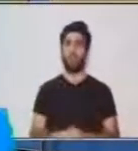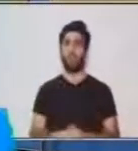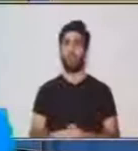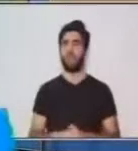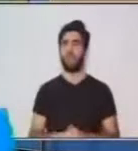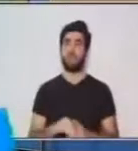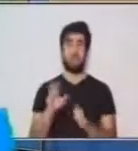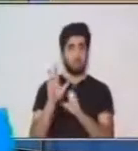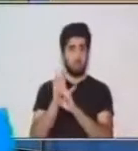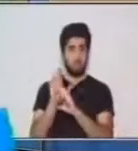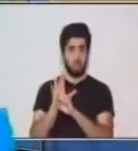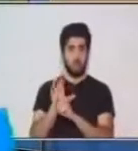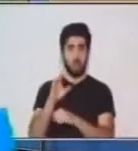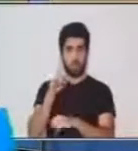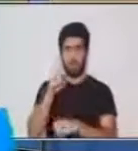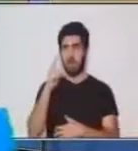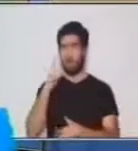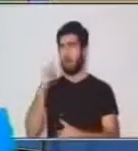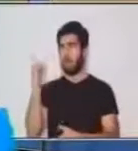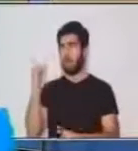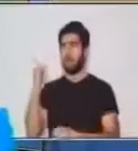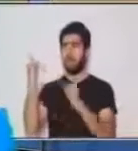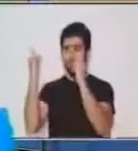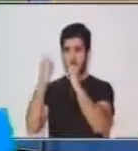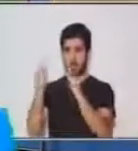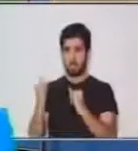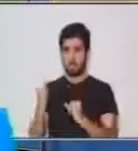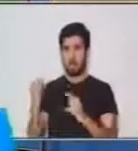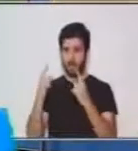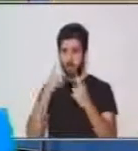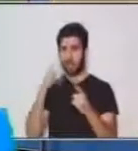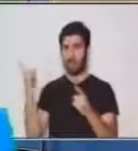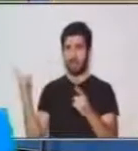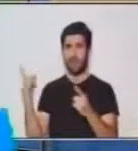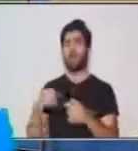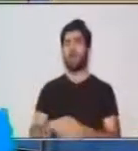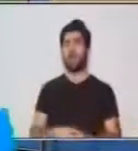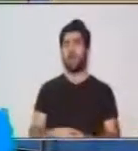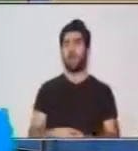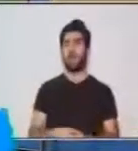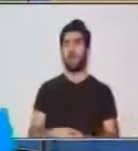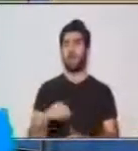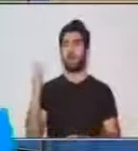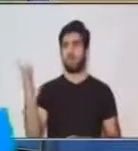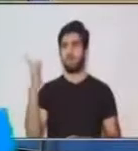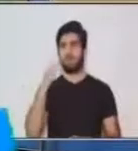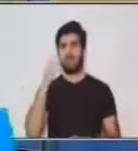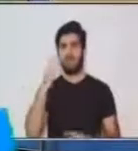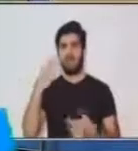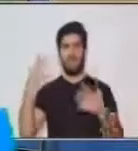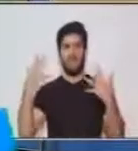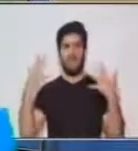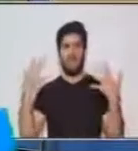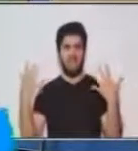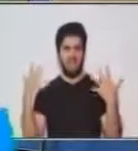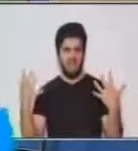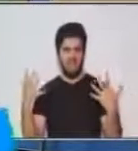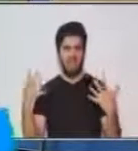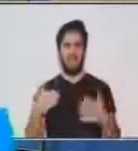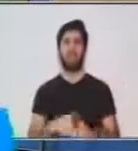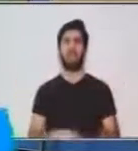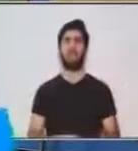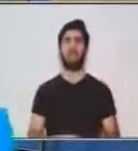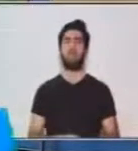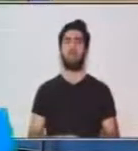Por ejemplo, en esta imagen que vemos acá, vemos a una mamá gritando y